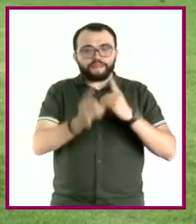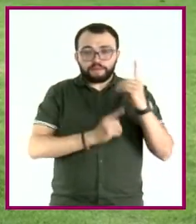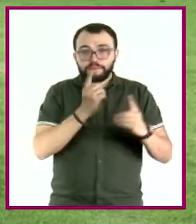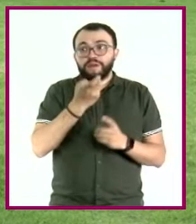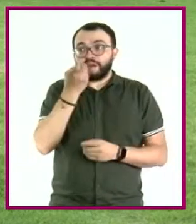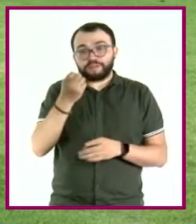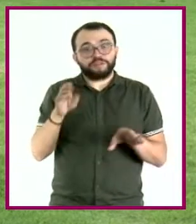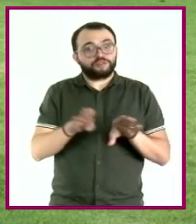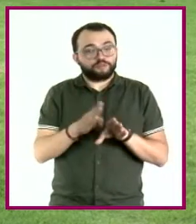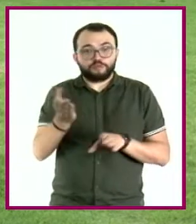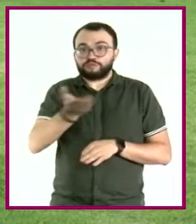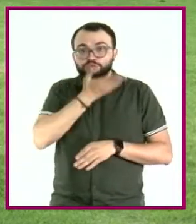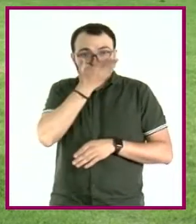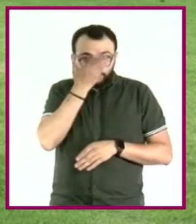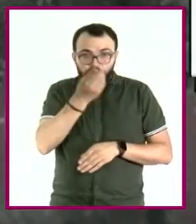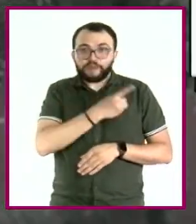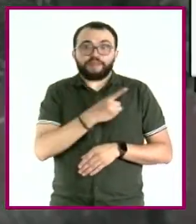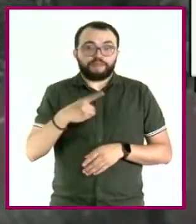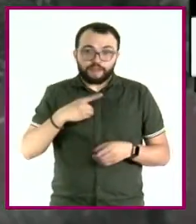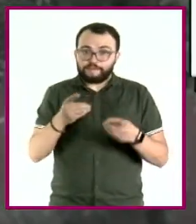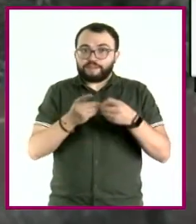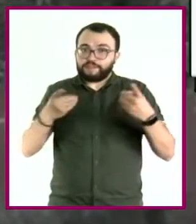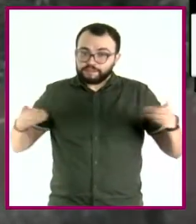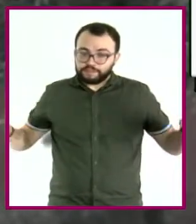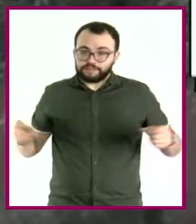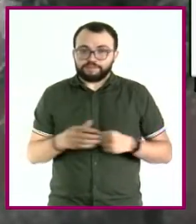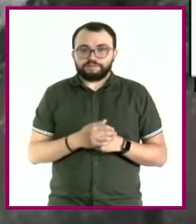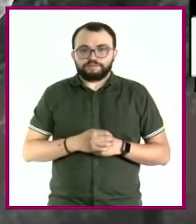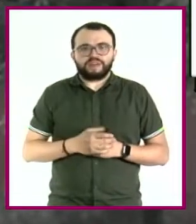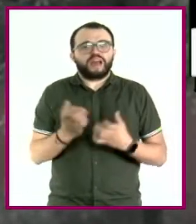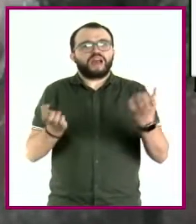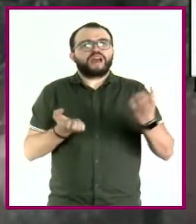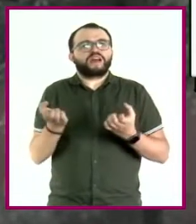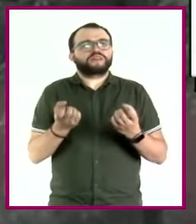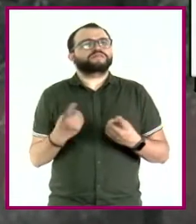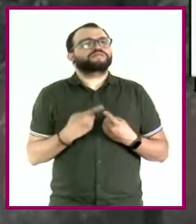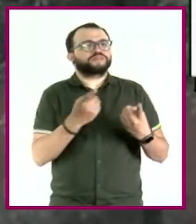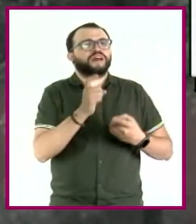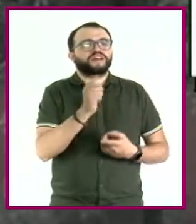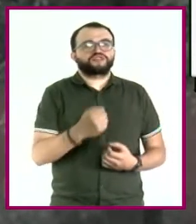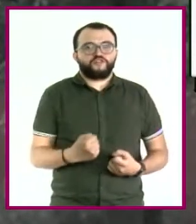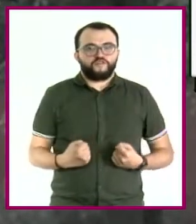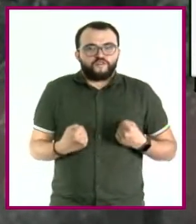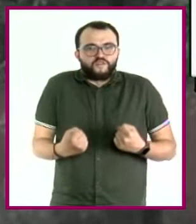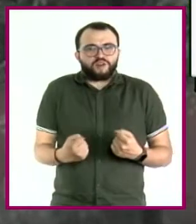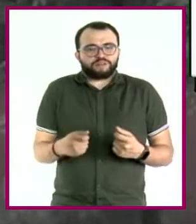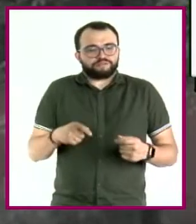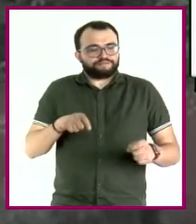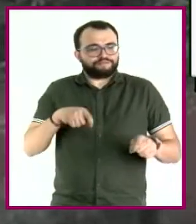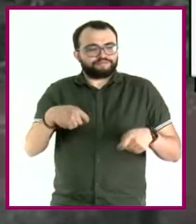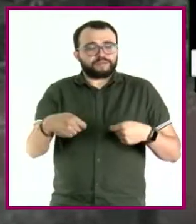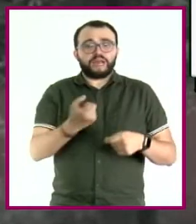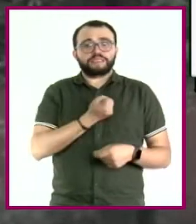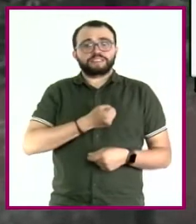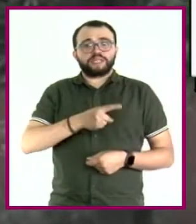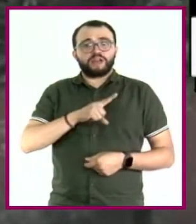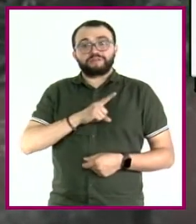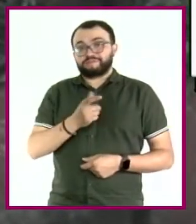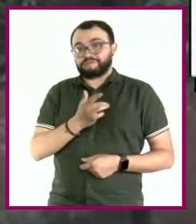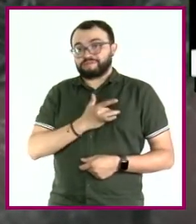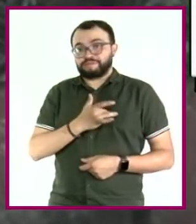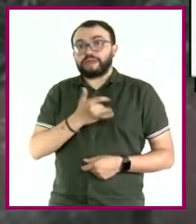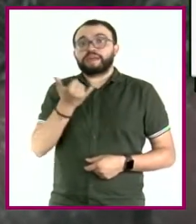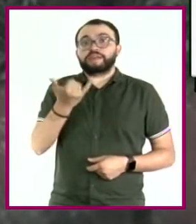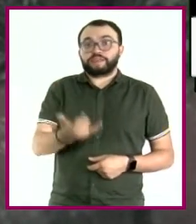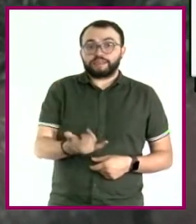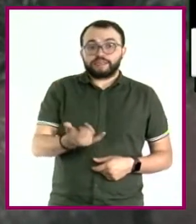mejores hábitos que podemos desarrollar. El ejercicio nos da fuerza, elasticidad, salud cardiovascular y, por supuesto, una